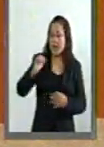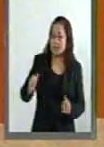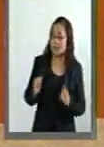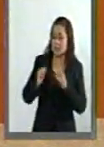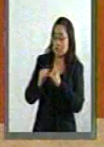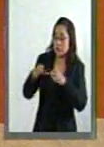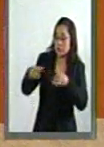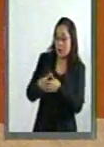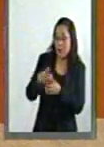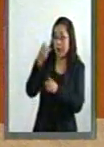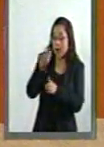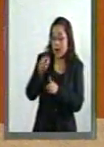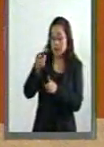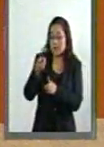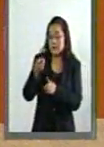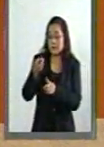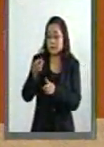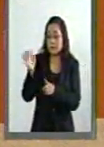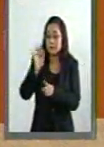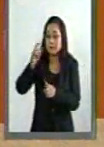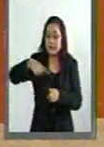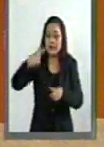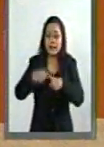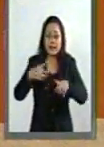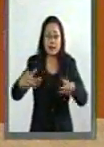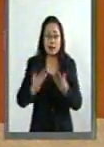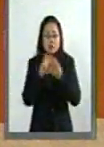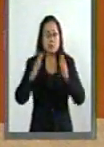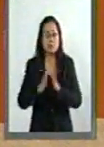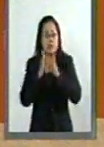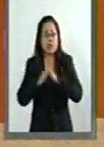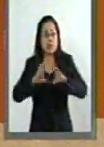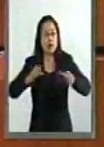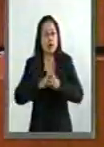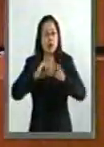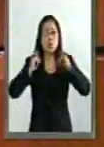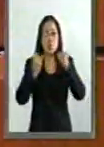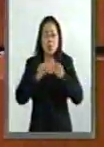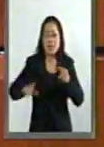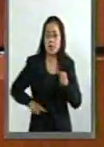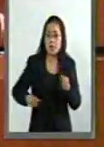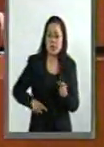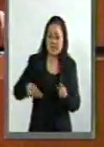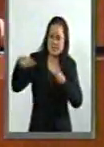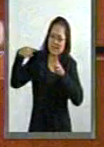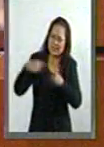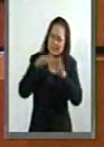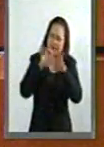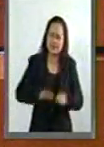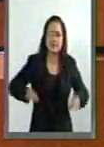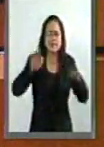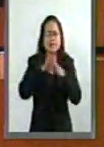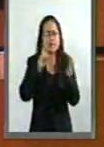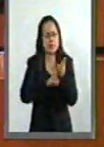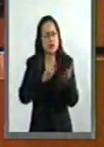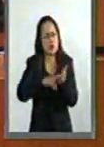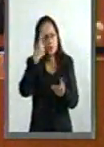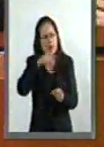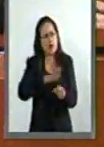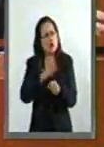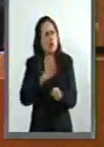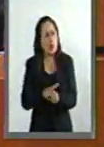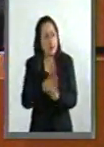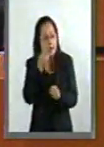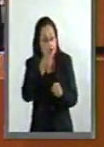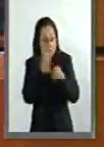institución y por lo tanto en quienes participan en la Junta de Gobierno es crucial para garantizar que